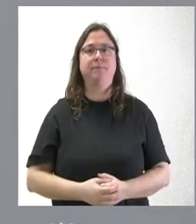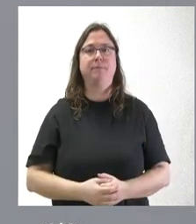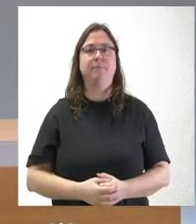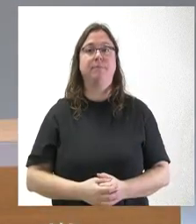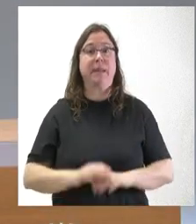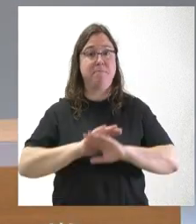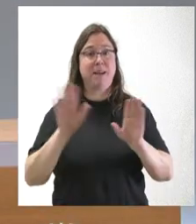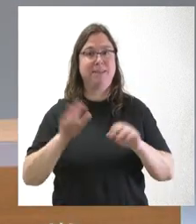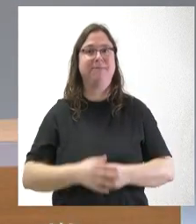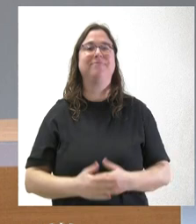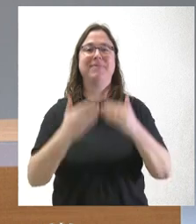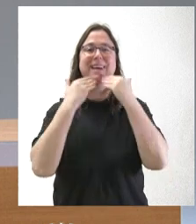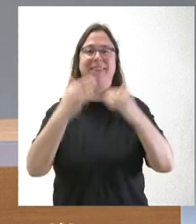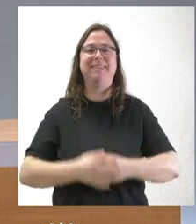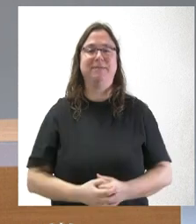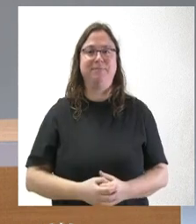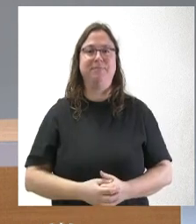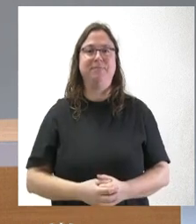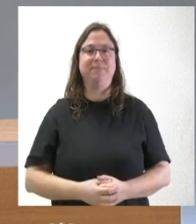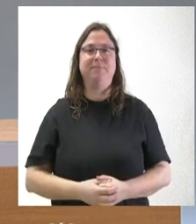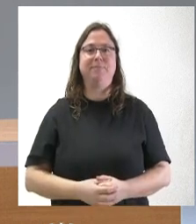Nada más. Gracias. Gracias.